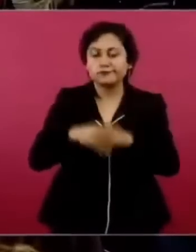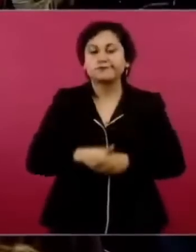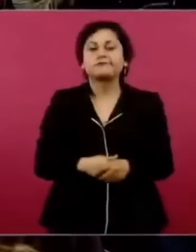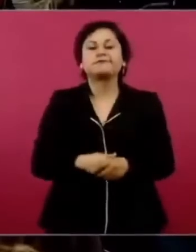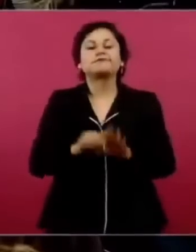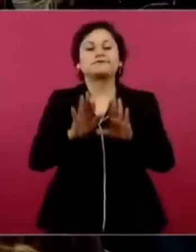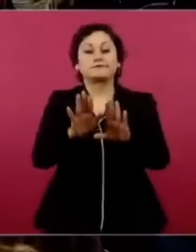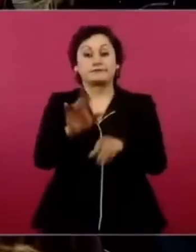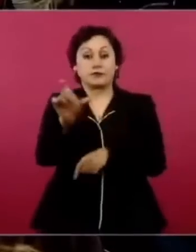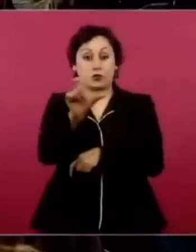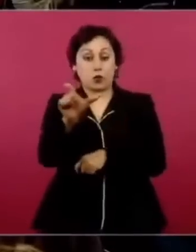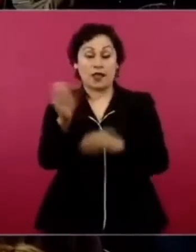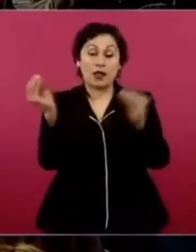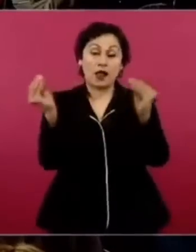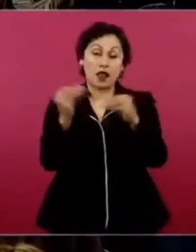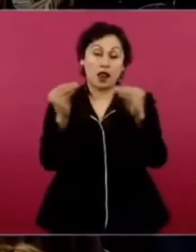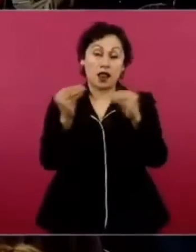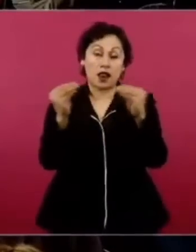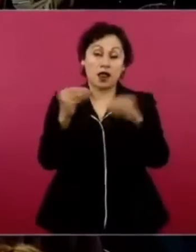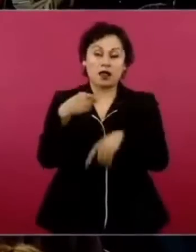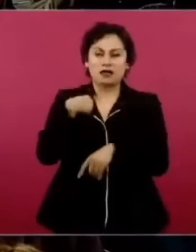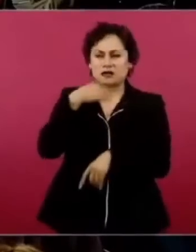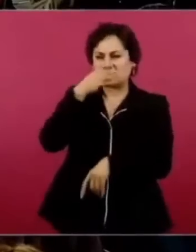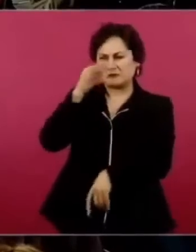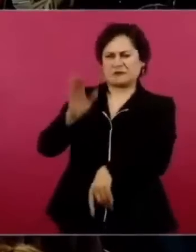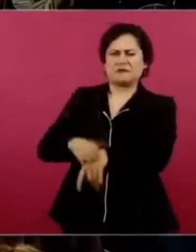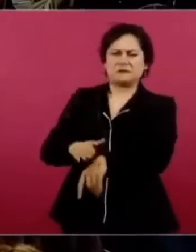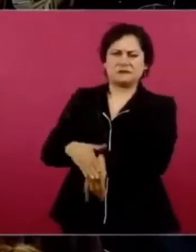Llega el momento que le digo, bueno,